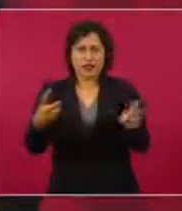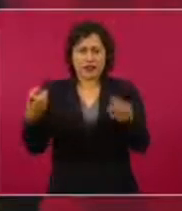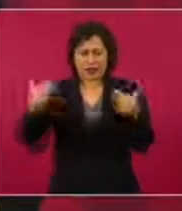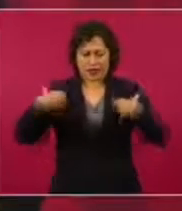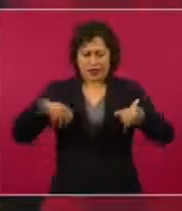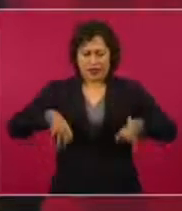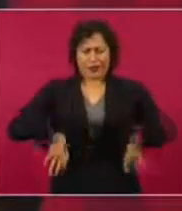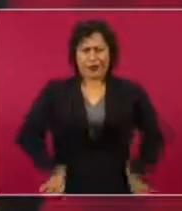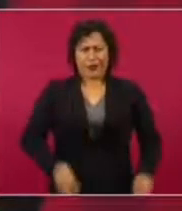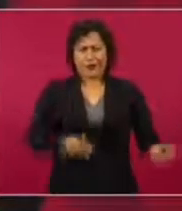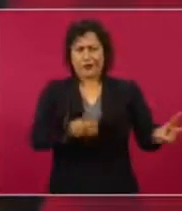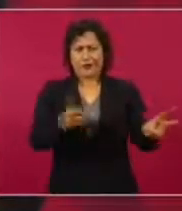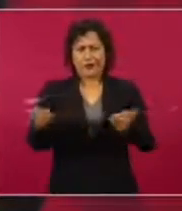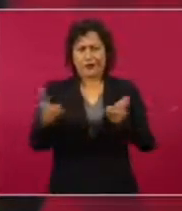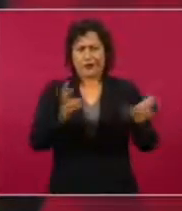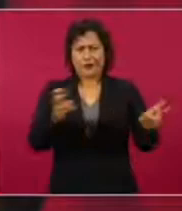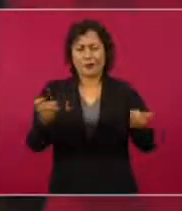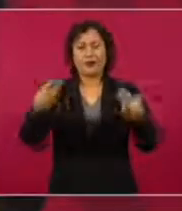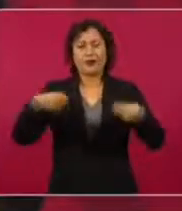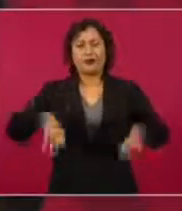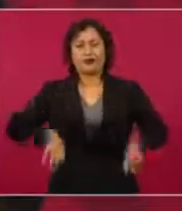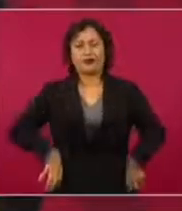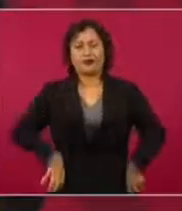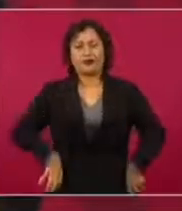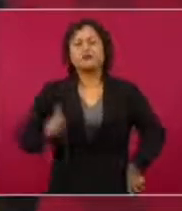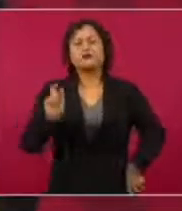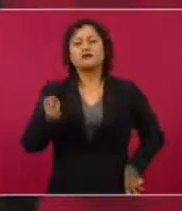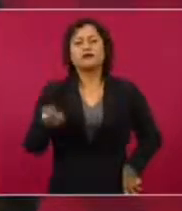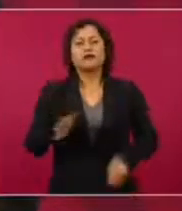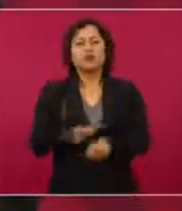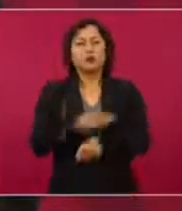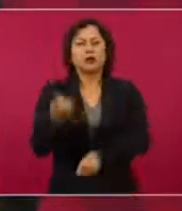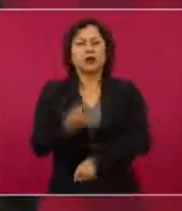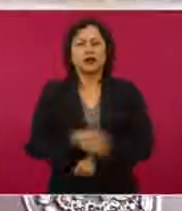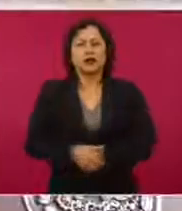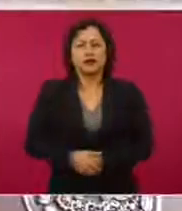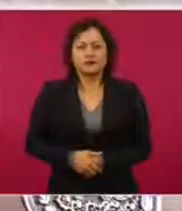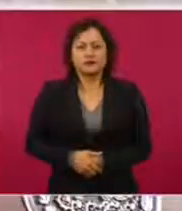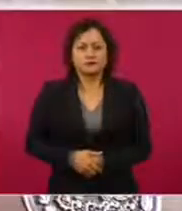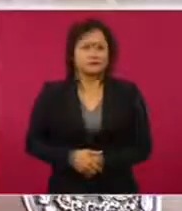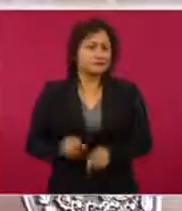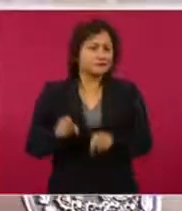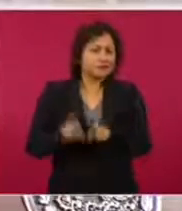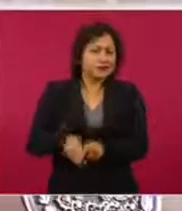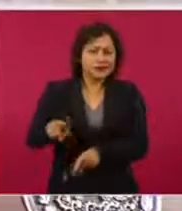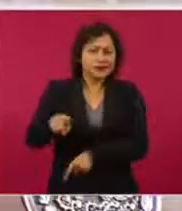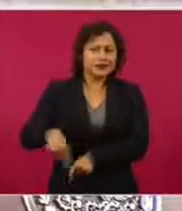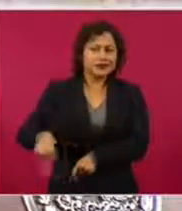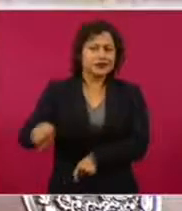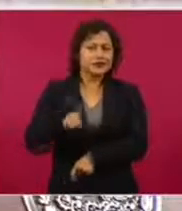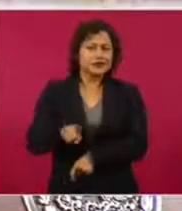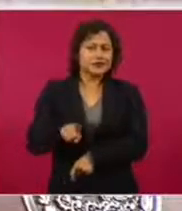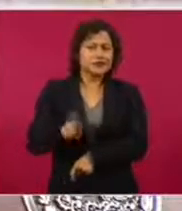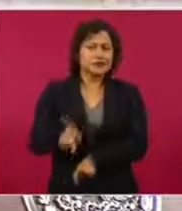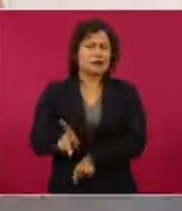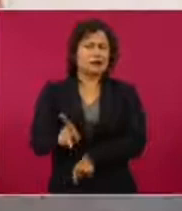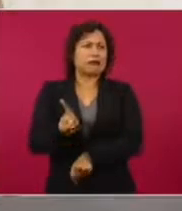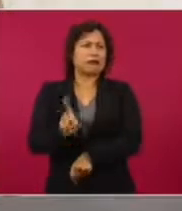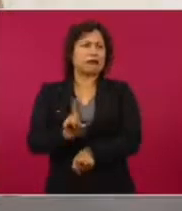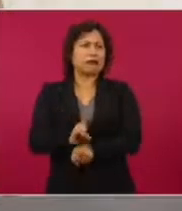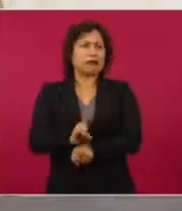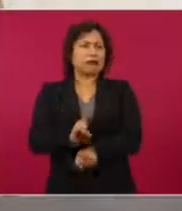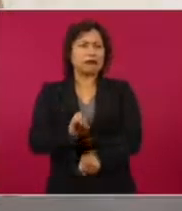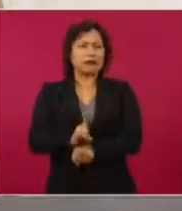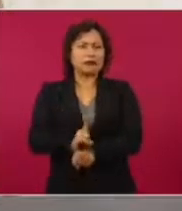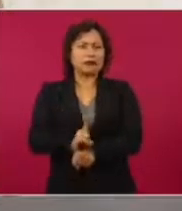fue por la simulación, no sólo por el apoyo